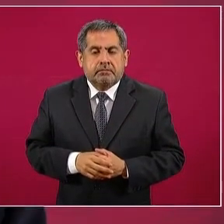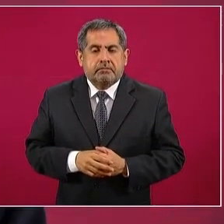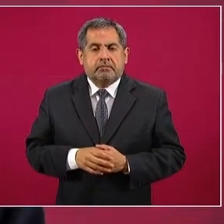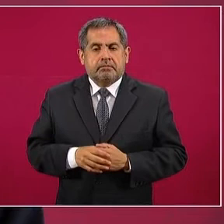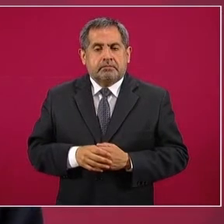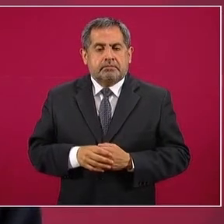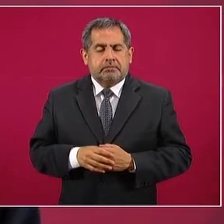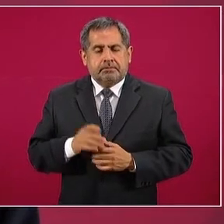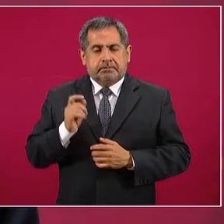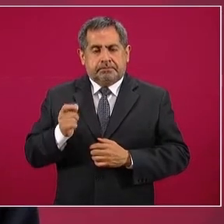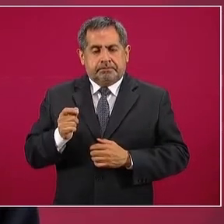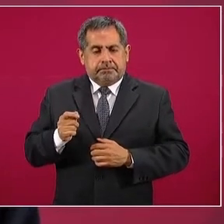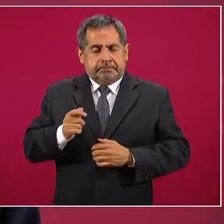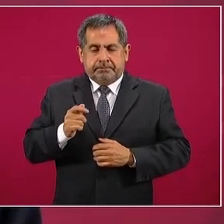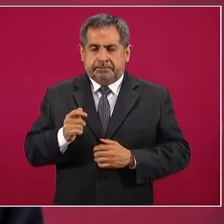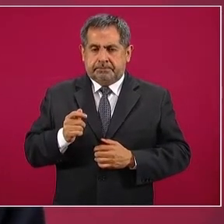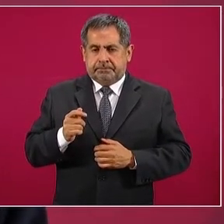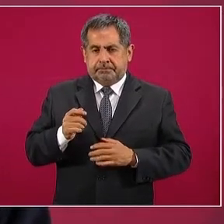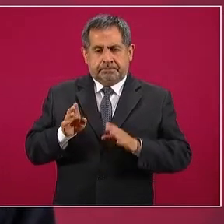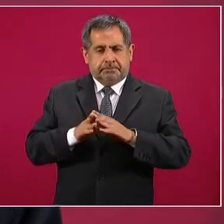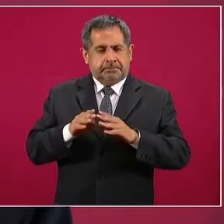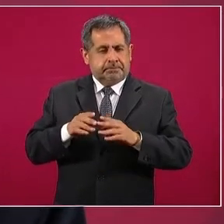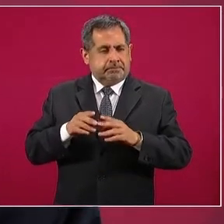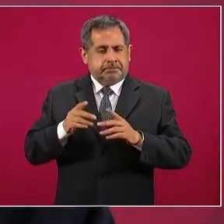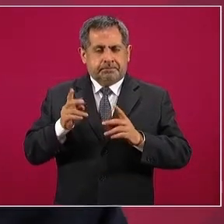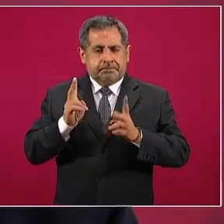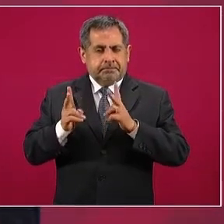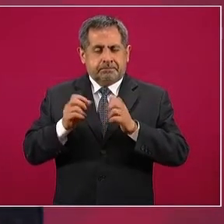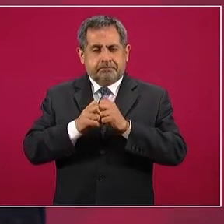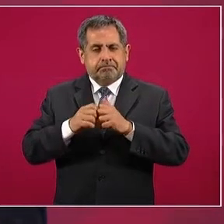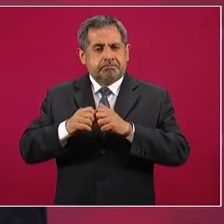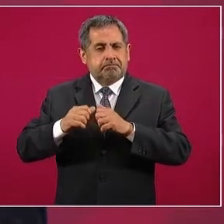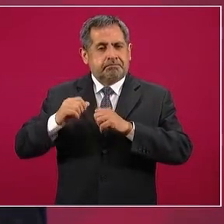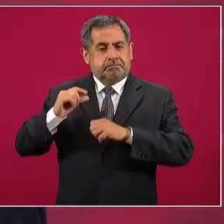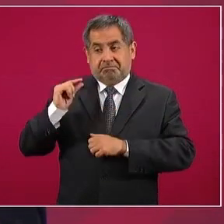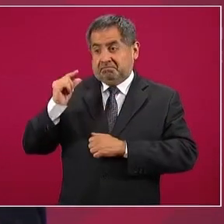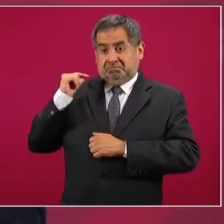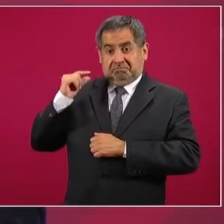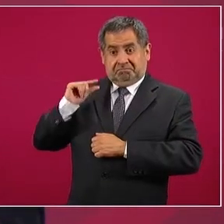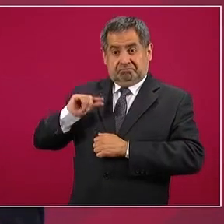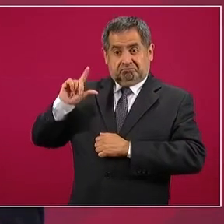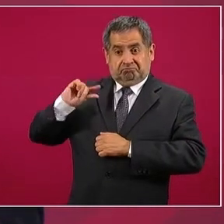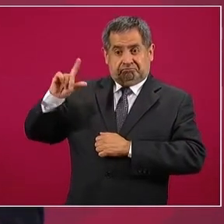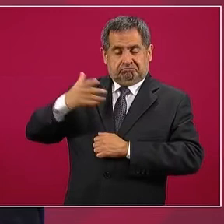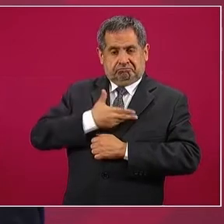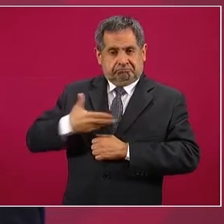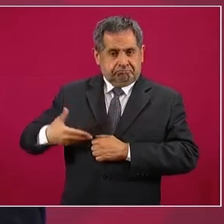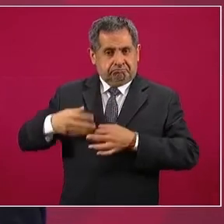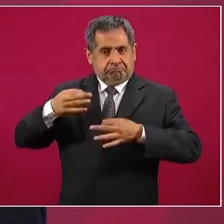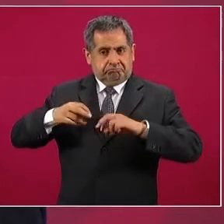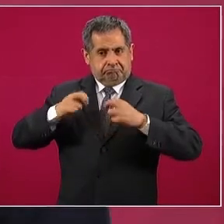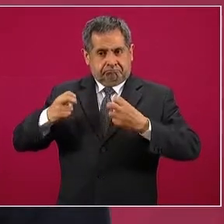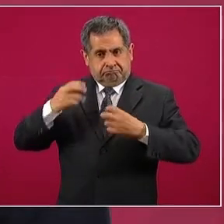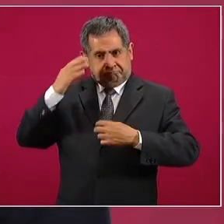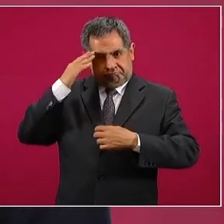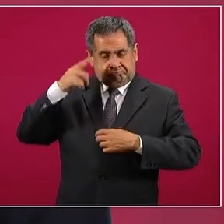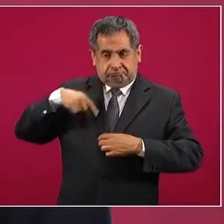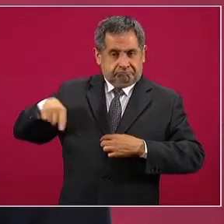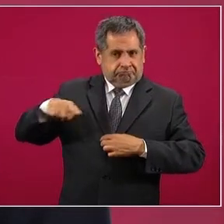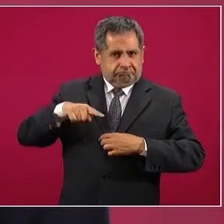ministros, jefes de Estado, ya